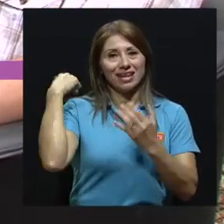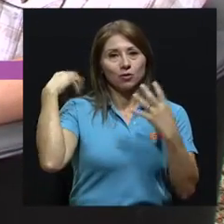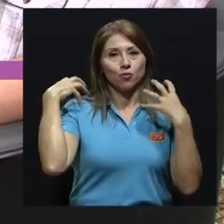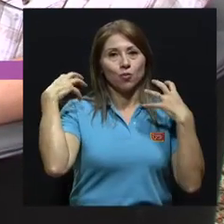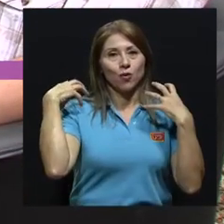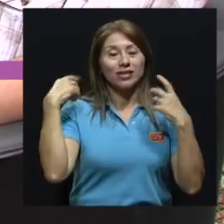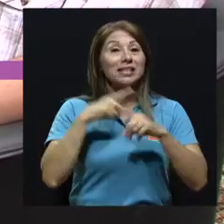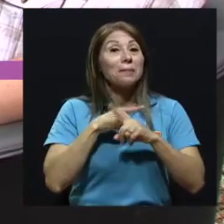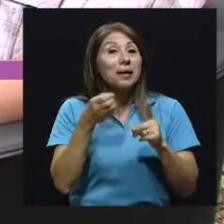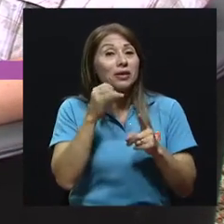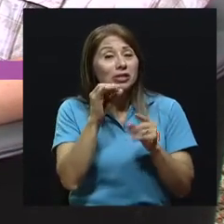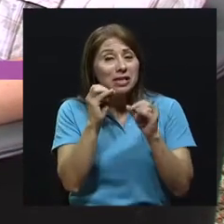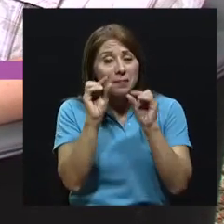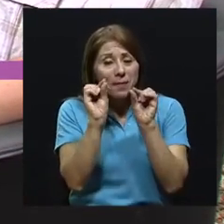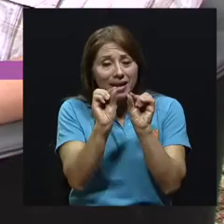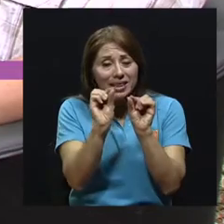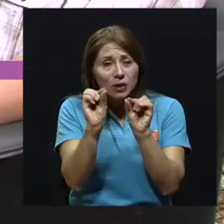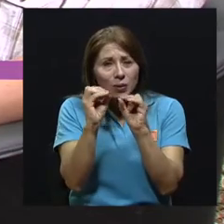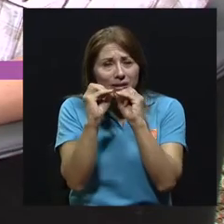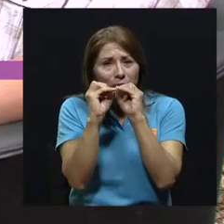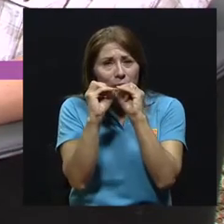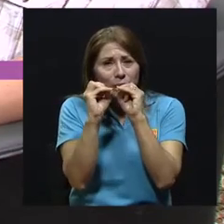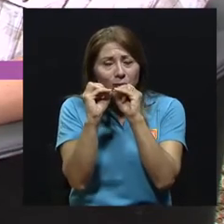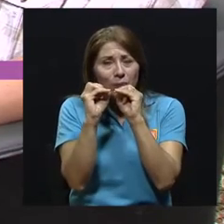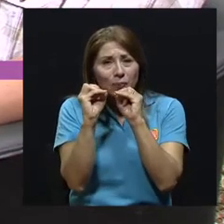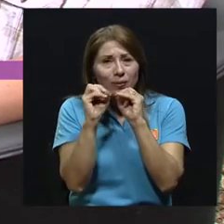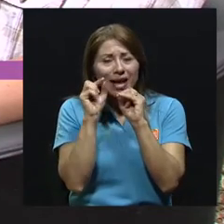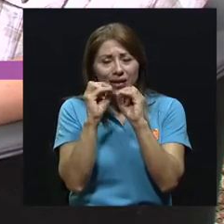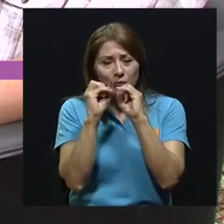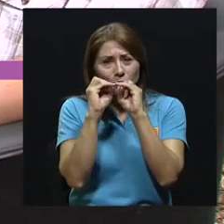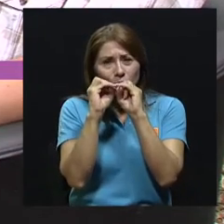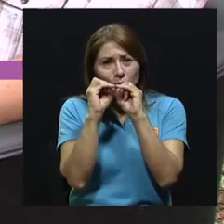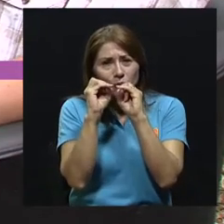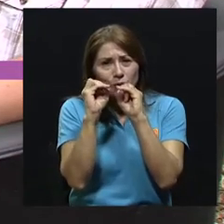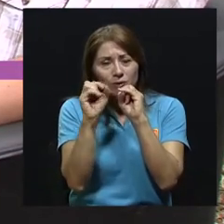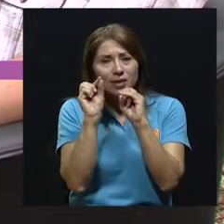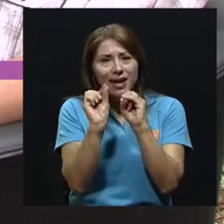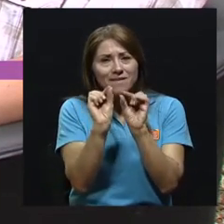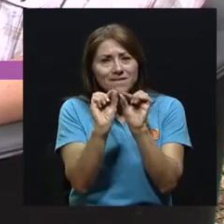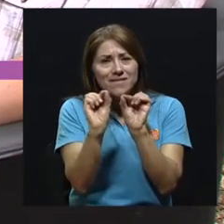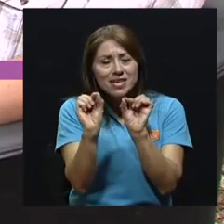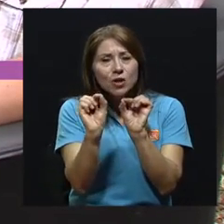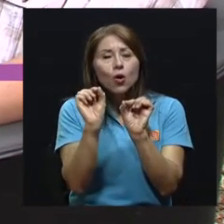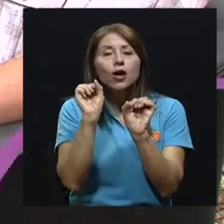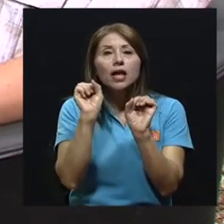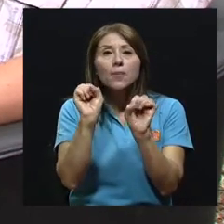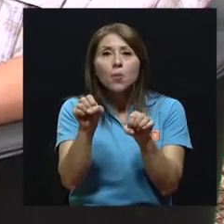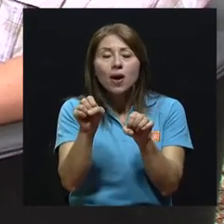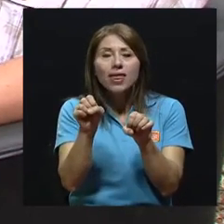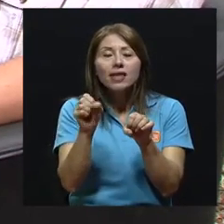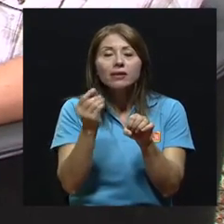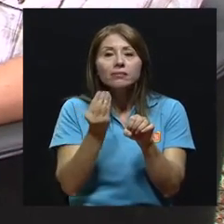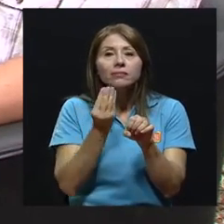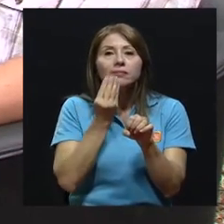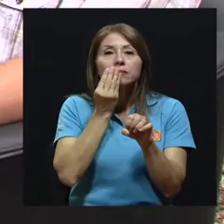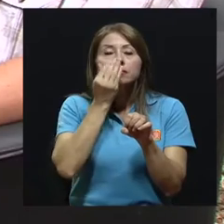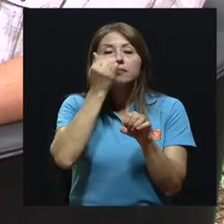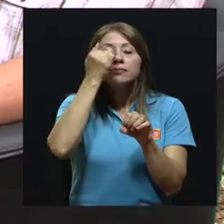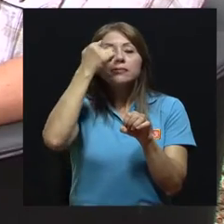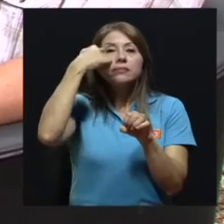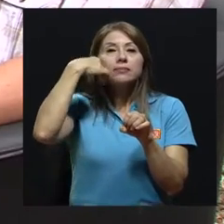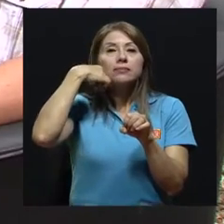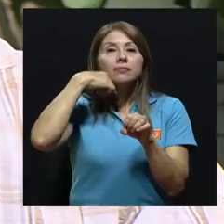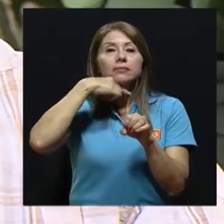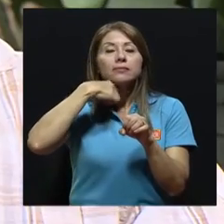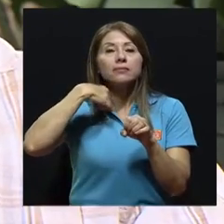bajando el tamaño de las partículas, podemos llegar a un punto donde hay un tamaño tan fino, tan fino, que puede entrar, esquivar todas las